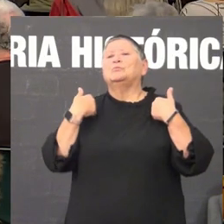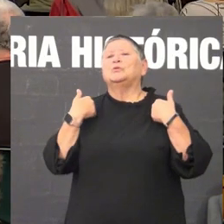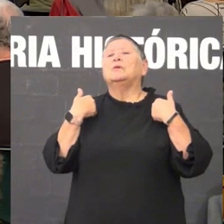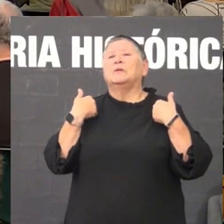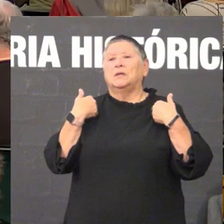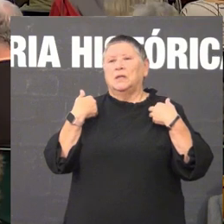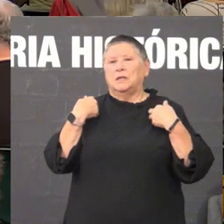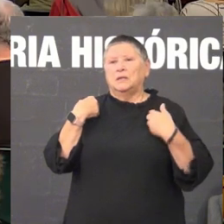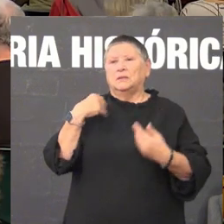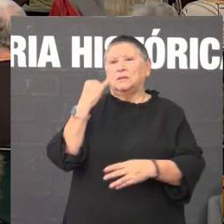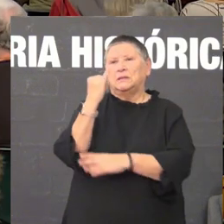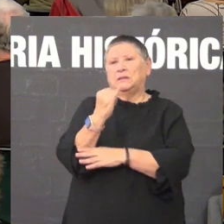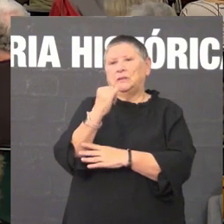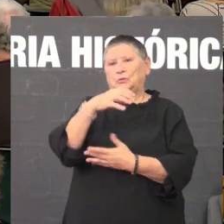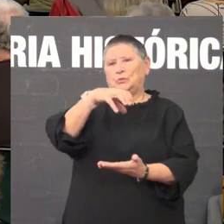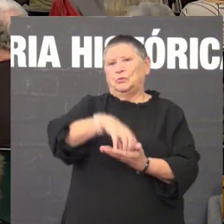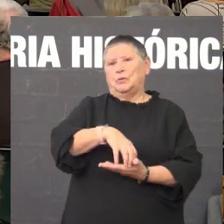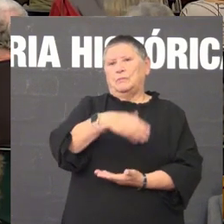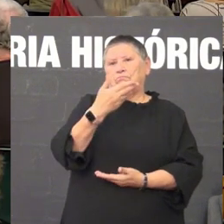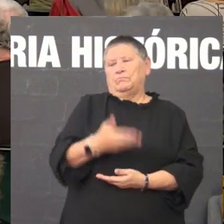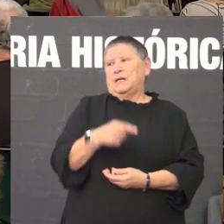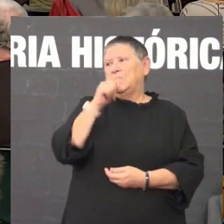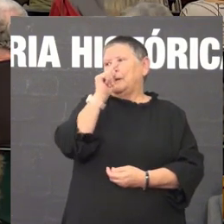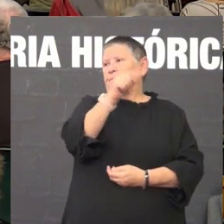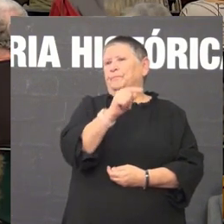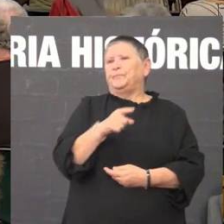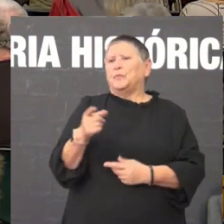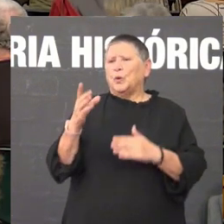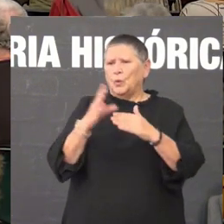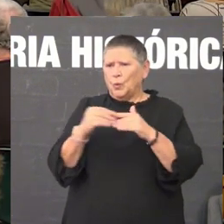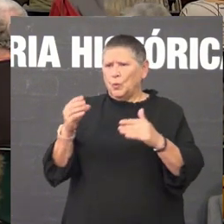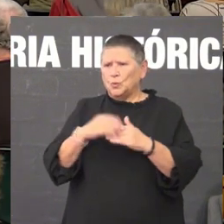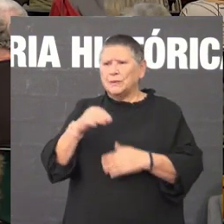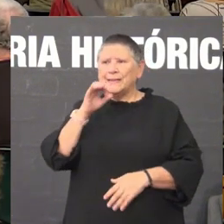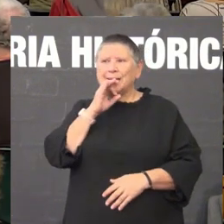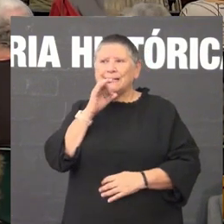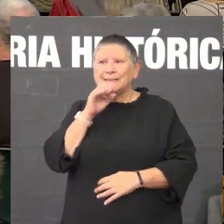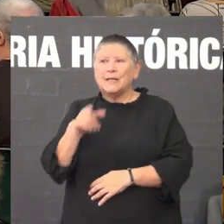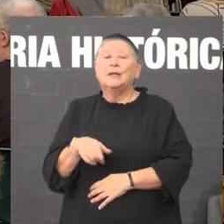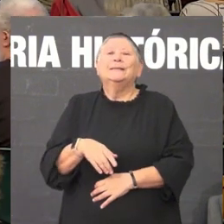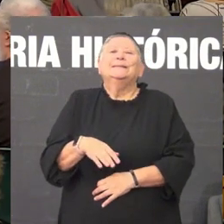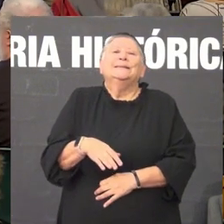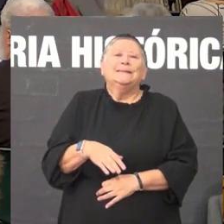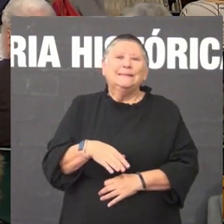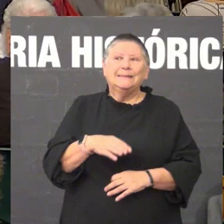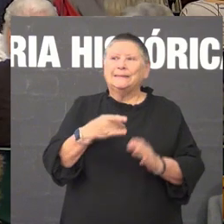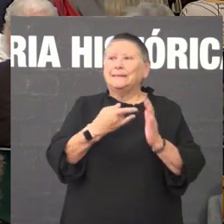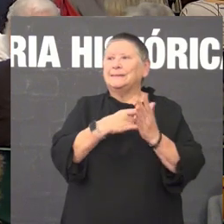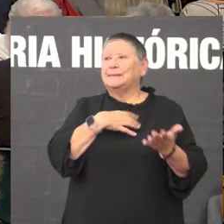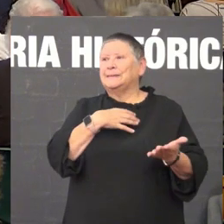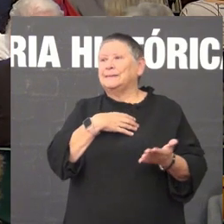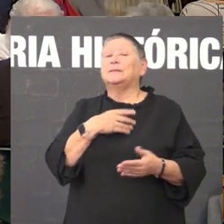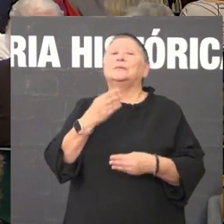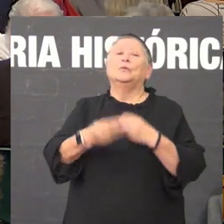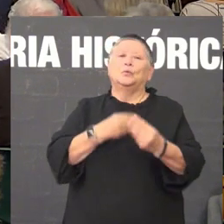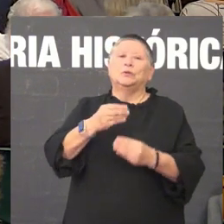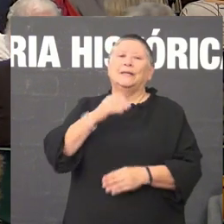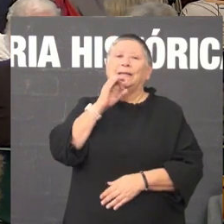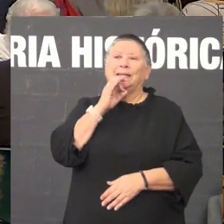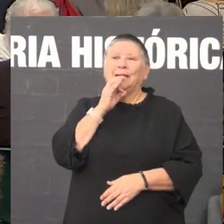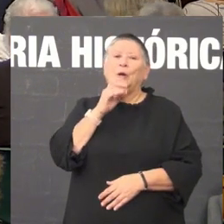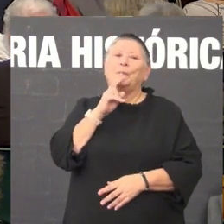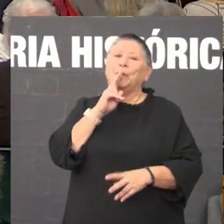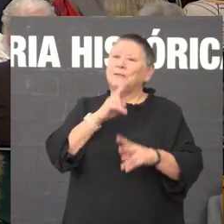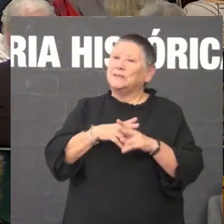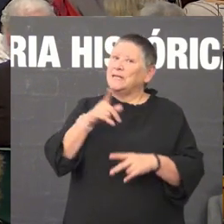plena utiliza o galego cando non lhes queda máis remedio é como o galego para eles é como un elemento tóxico